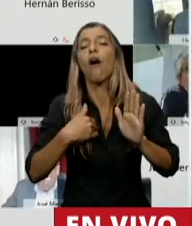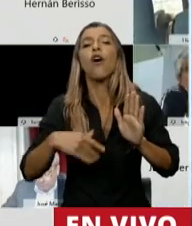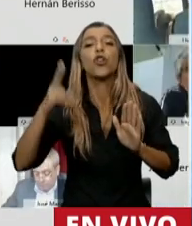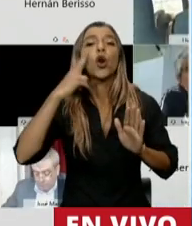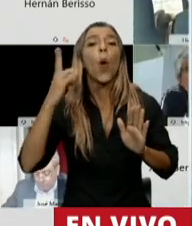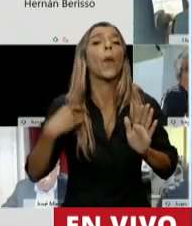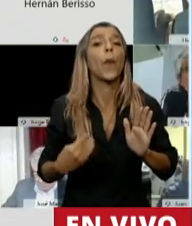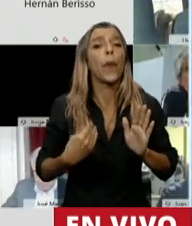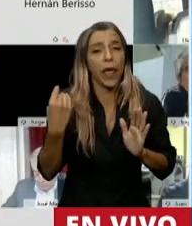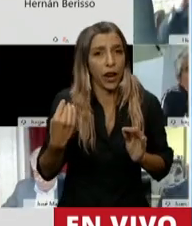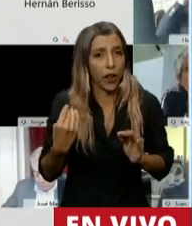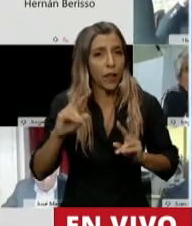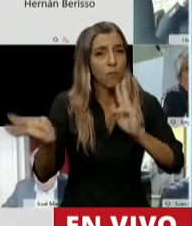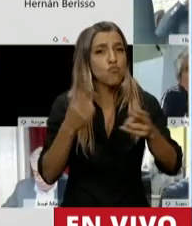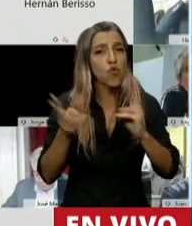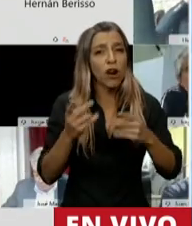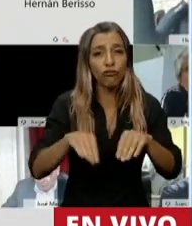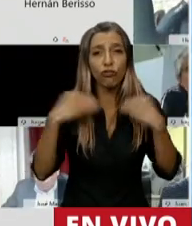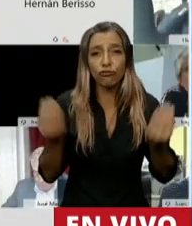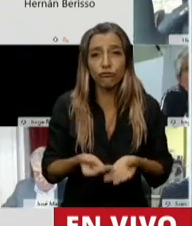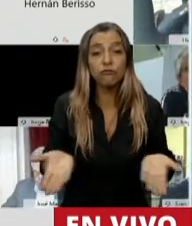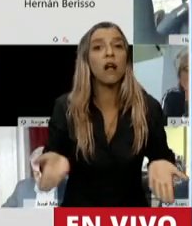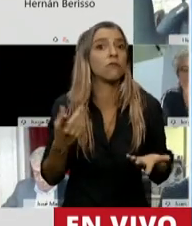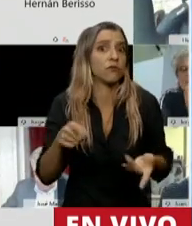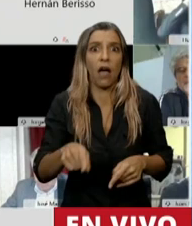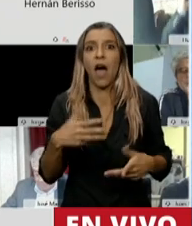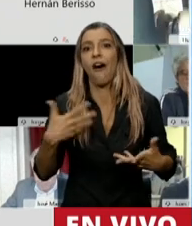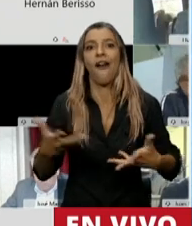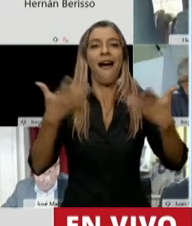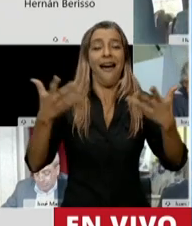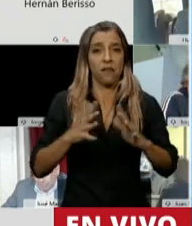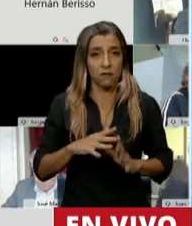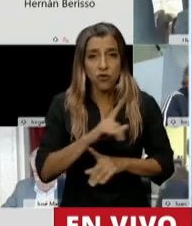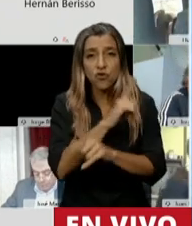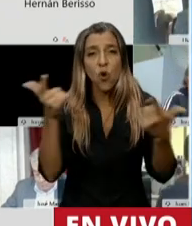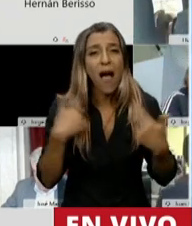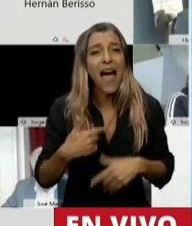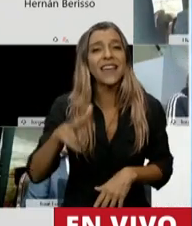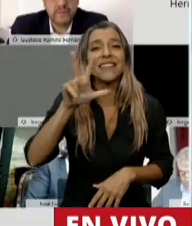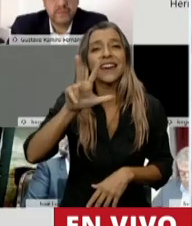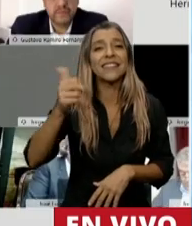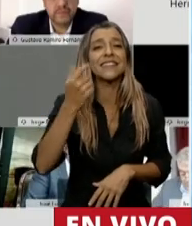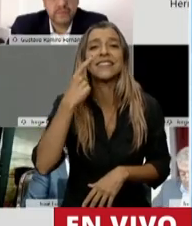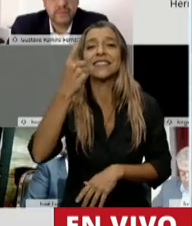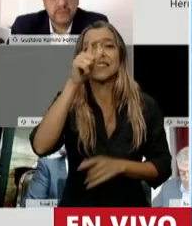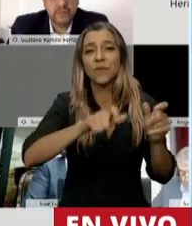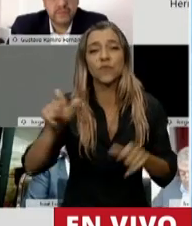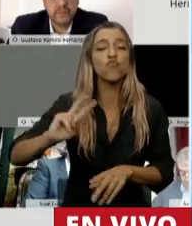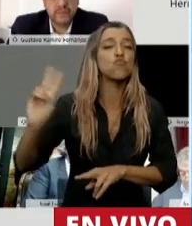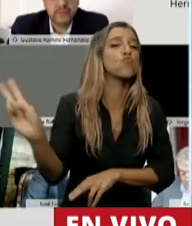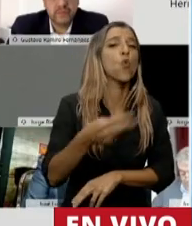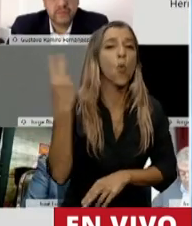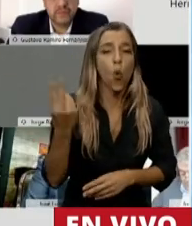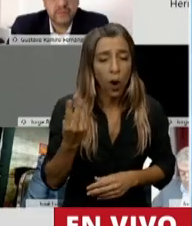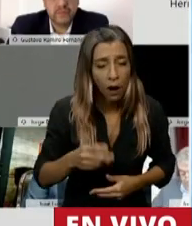cantidad de muertos. No hay euforia, no hay épica que tape los más de 36.000 muertos que ha sufrido